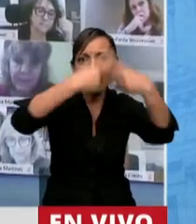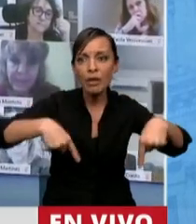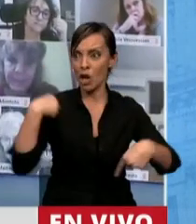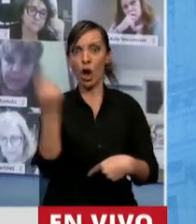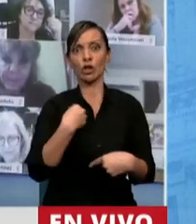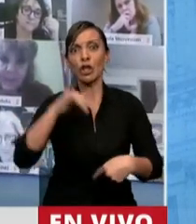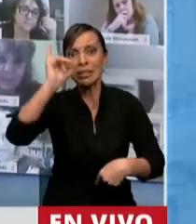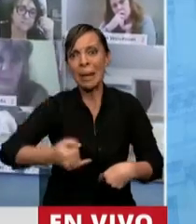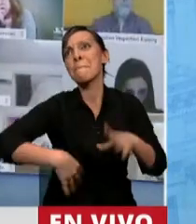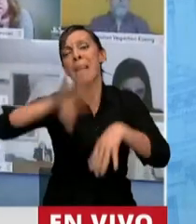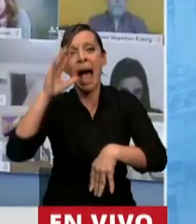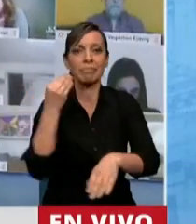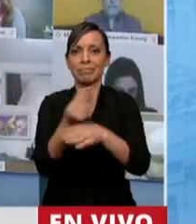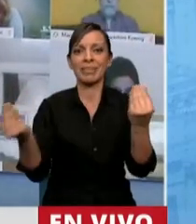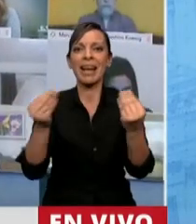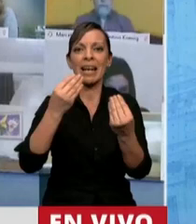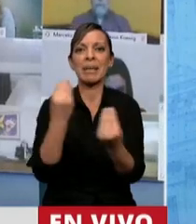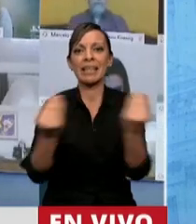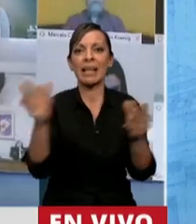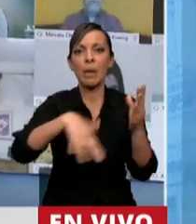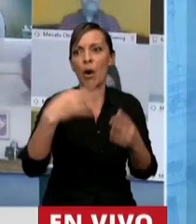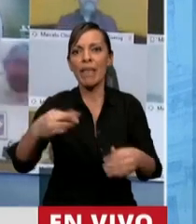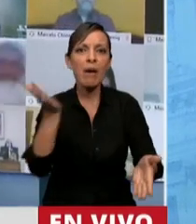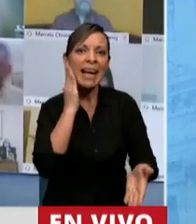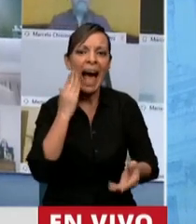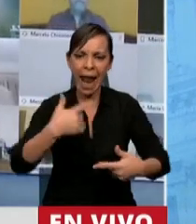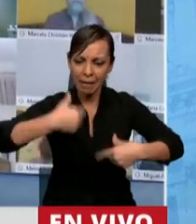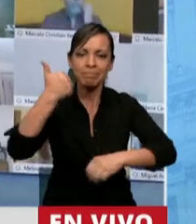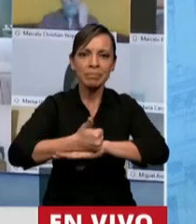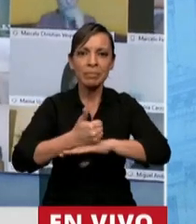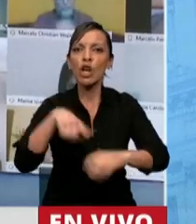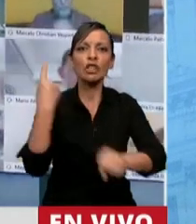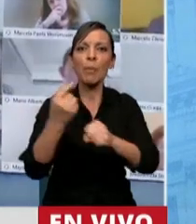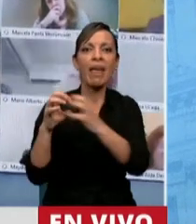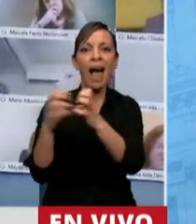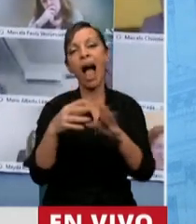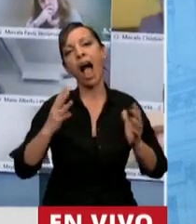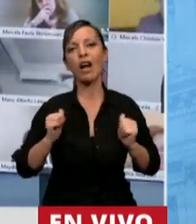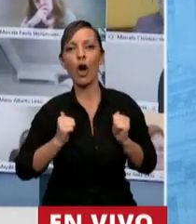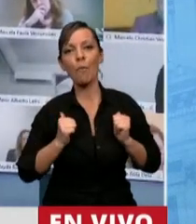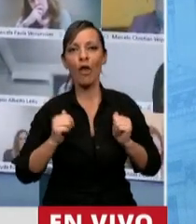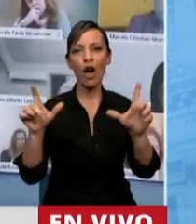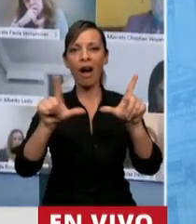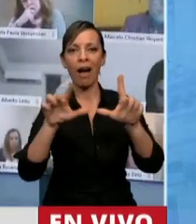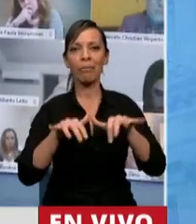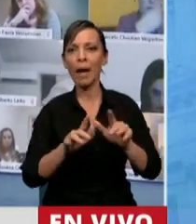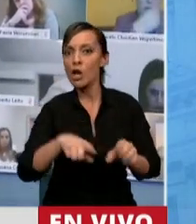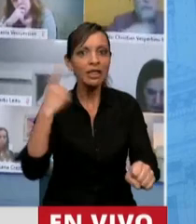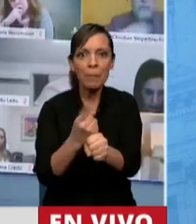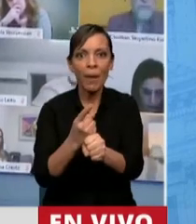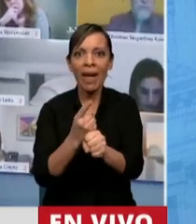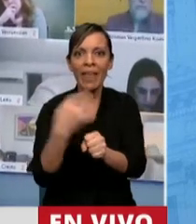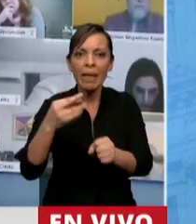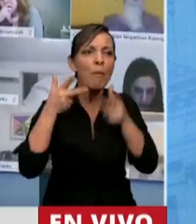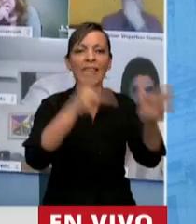que somos representantes del pueblo tenemos que venir a dar la cara. Ahora, no podemos sesionar detrás de un monitor. Tenemos que decirle a la gente